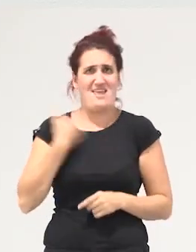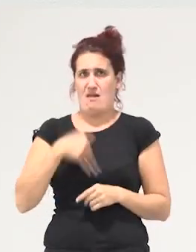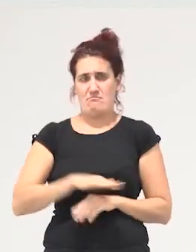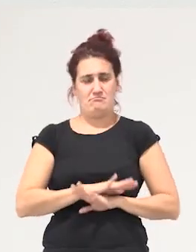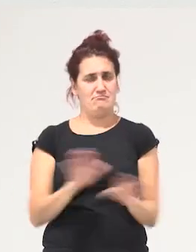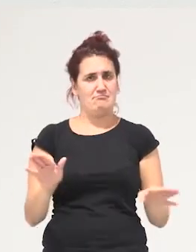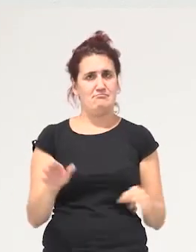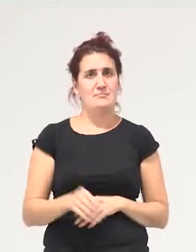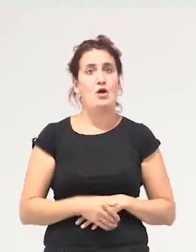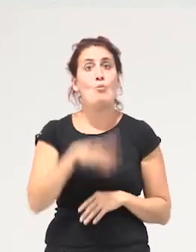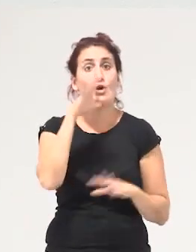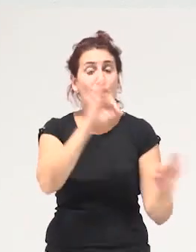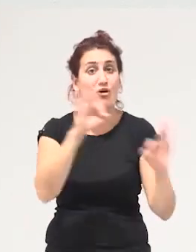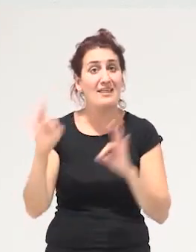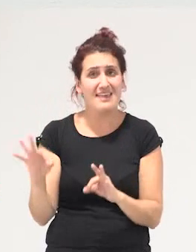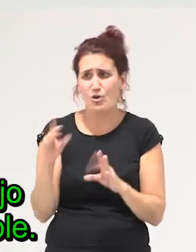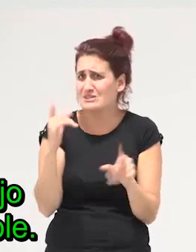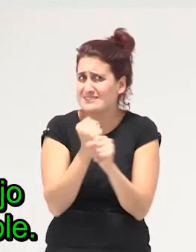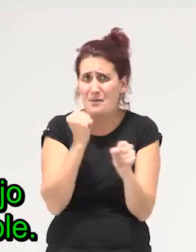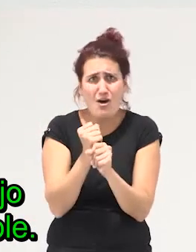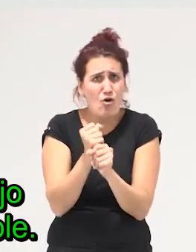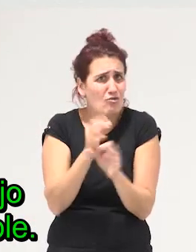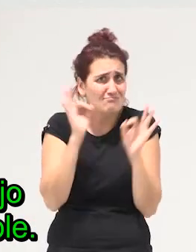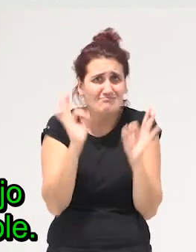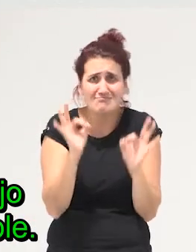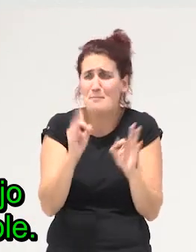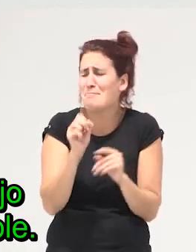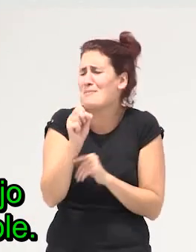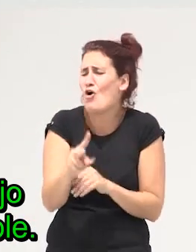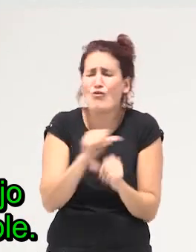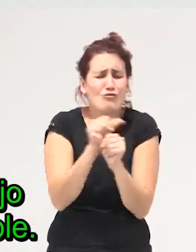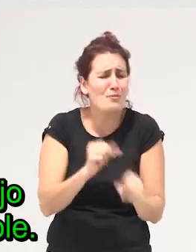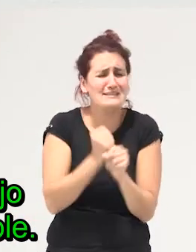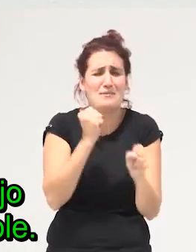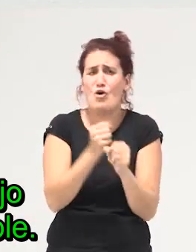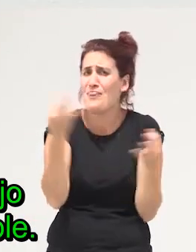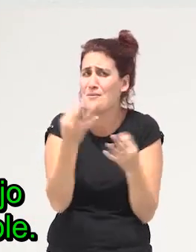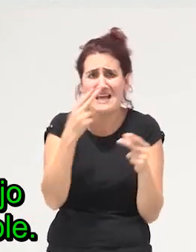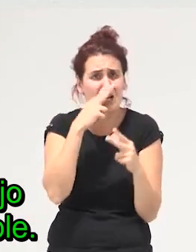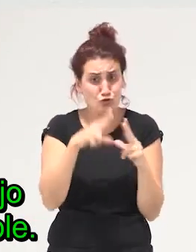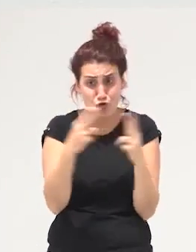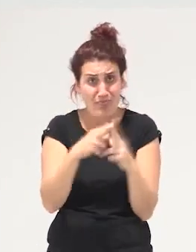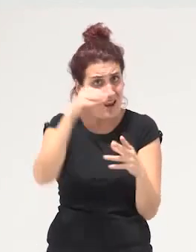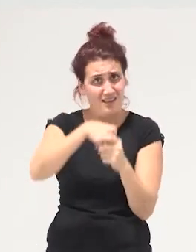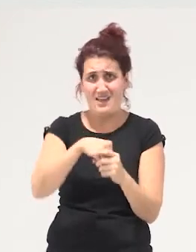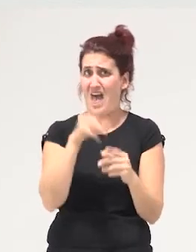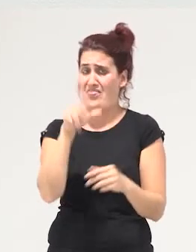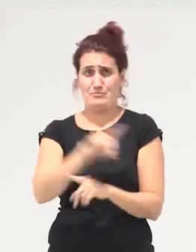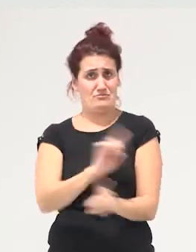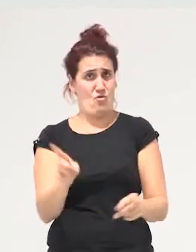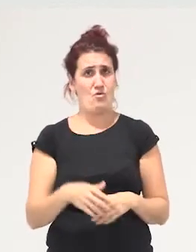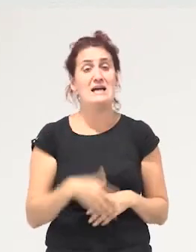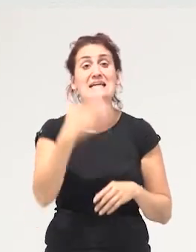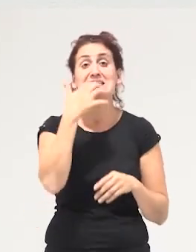porque el empleo de hogar interno es una forma de trabajo esclavo es una de las peores formas de trabajo que debería ser socialmente inaceptable ¿qué pasa? si